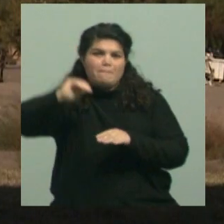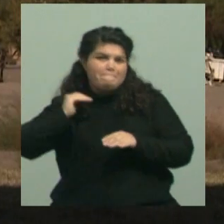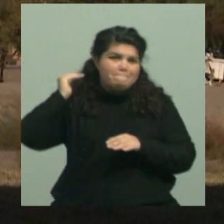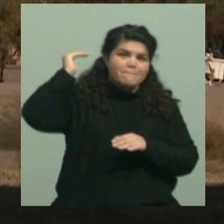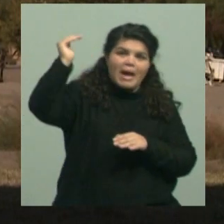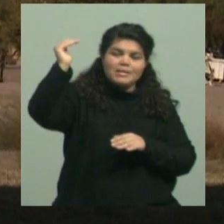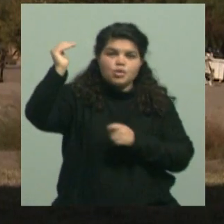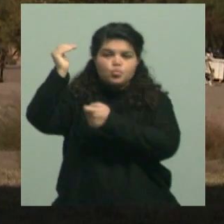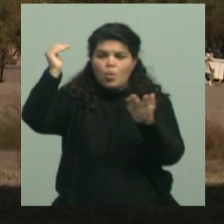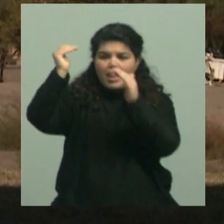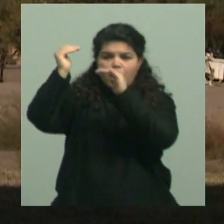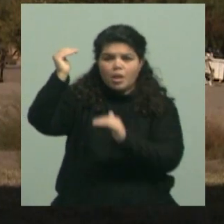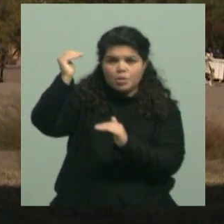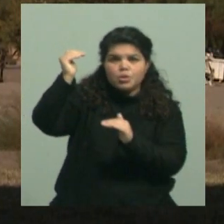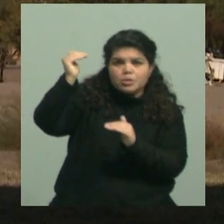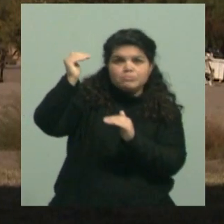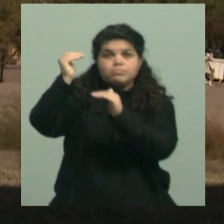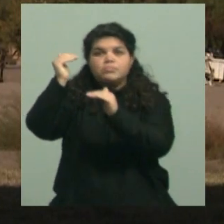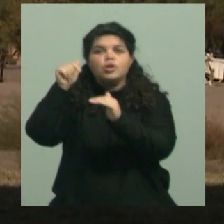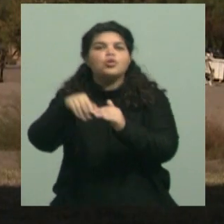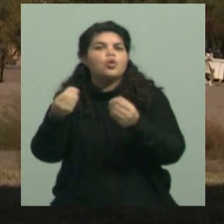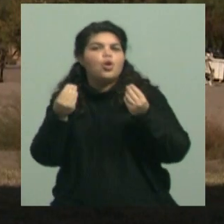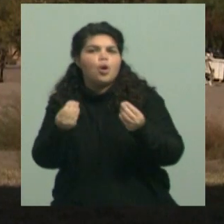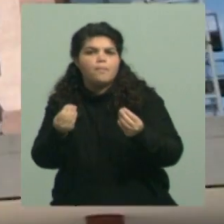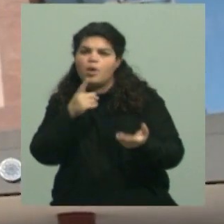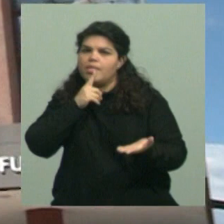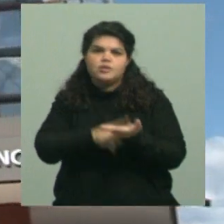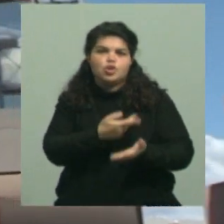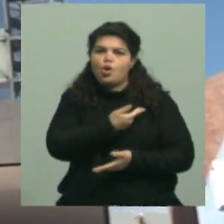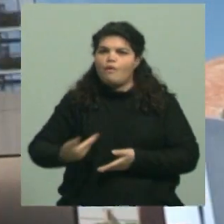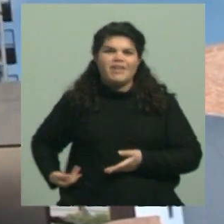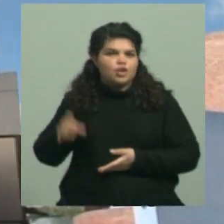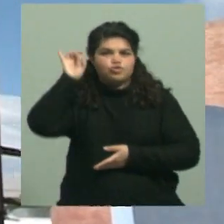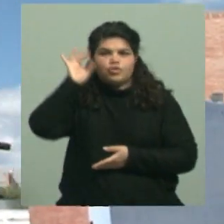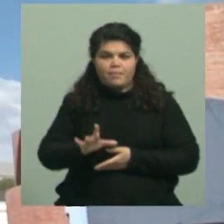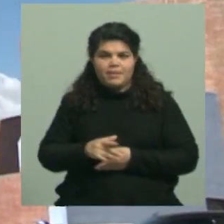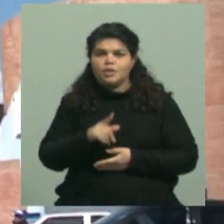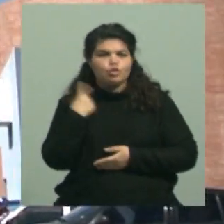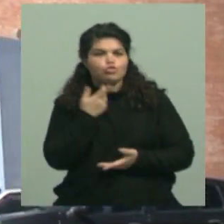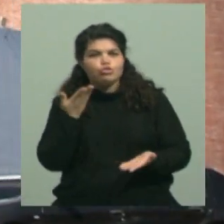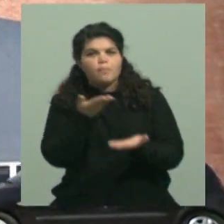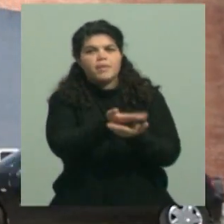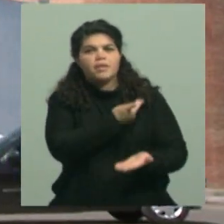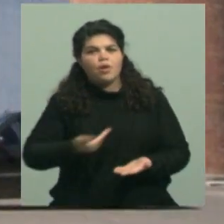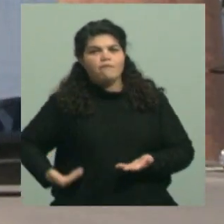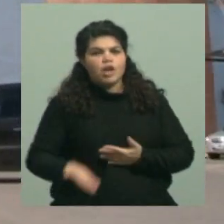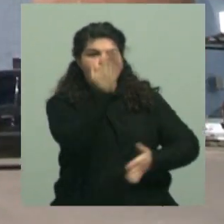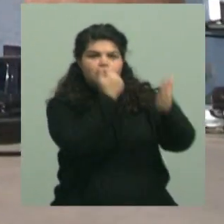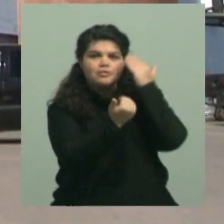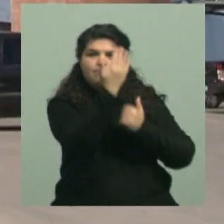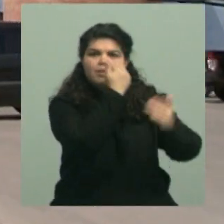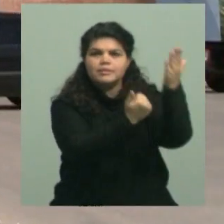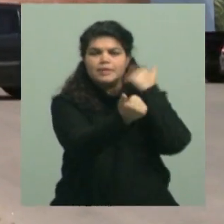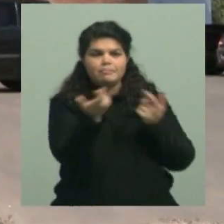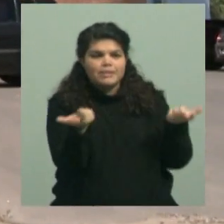sido determinadas por decreto, digo. No ha habido un diálogo, que era lo que nosotros desde el CIN reclamábamos permanentemente.